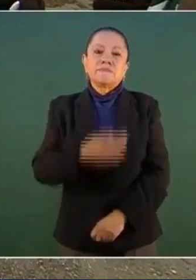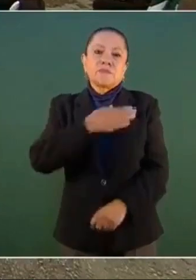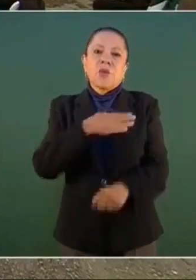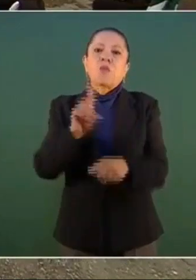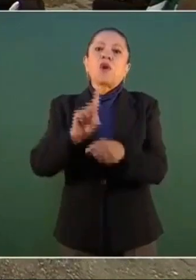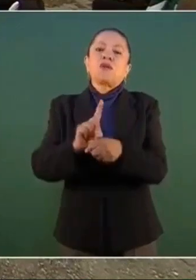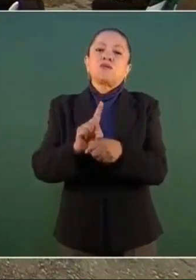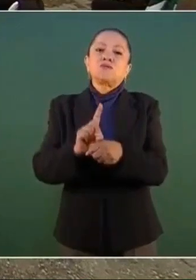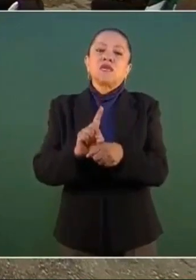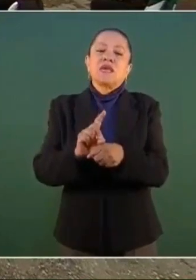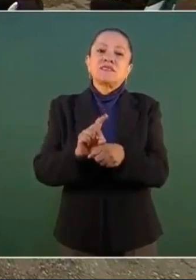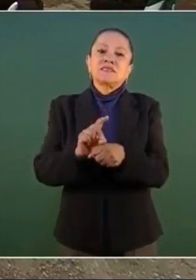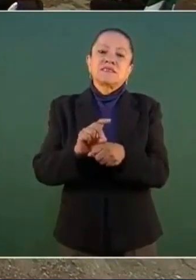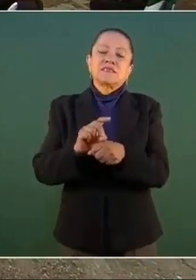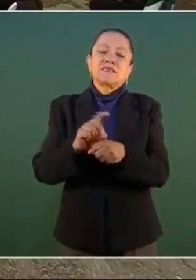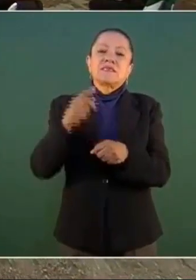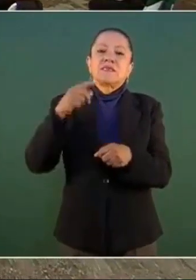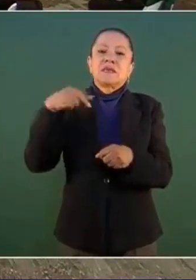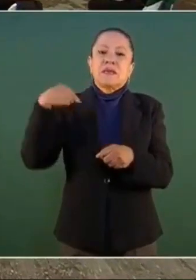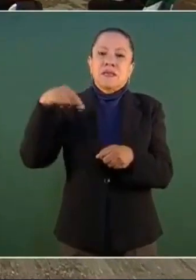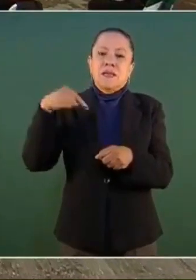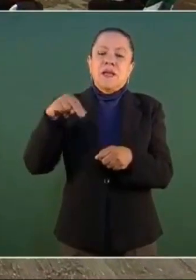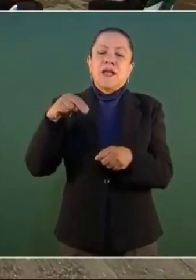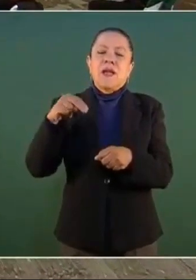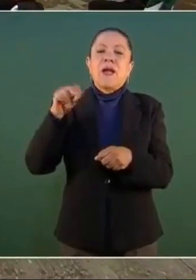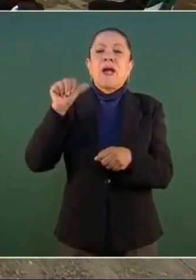Buenos días, América Romero de BOM Noticias.